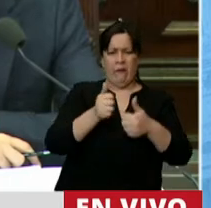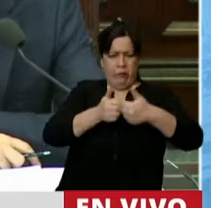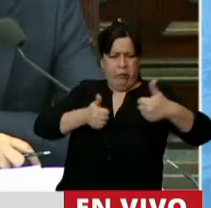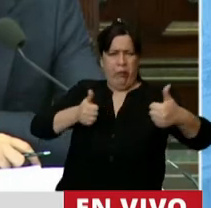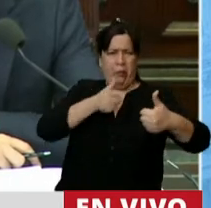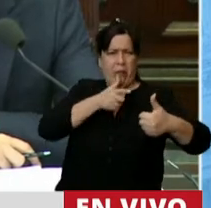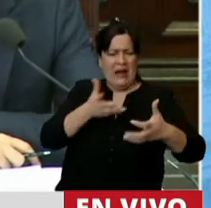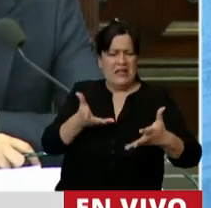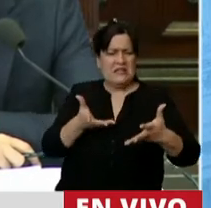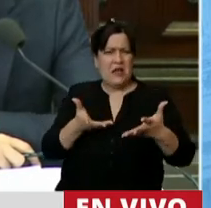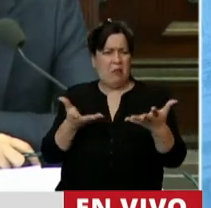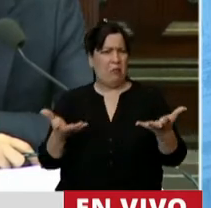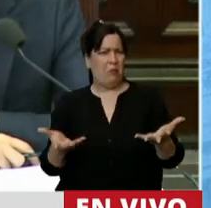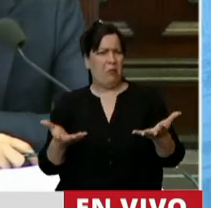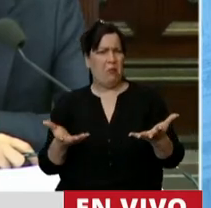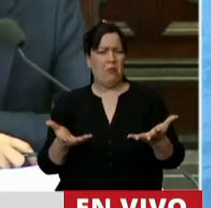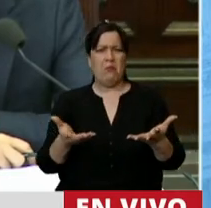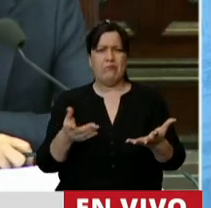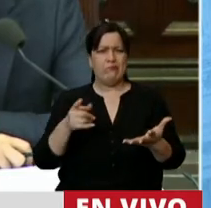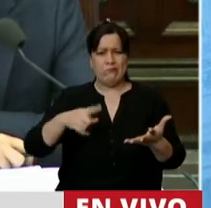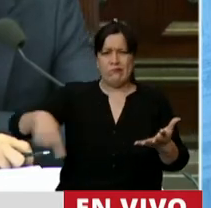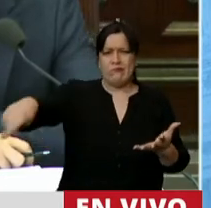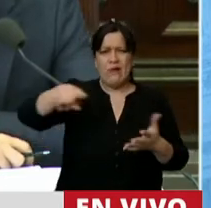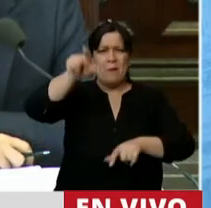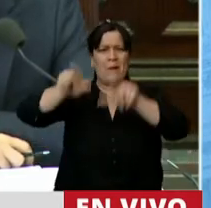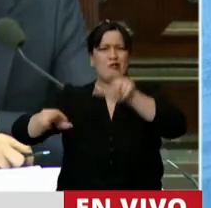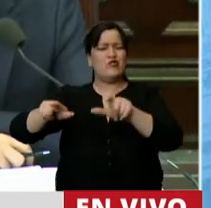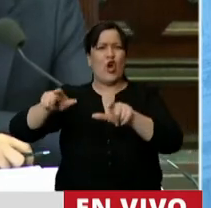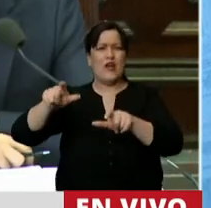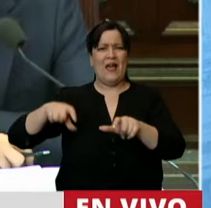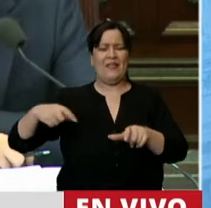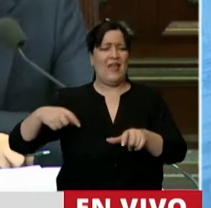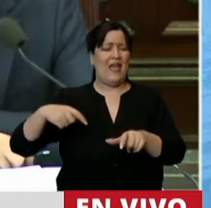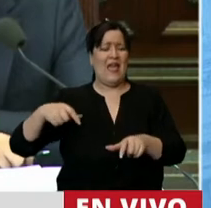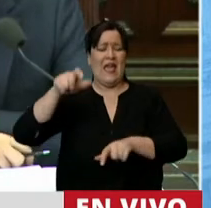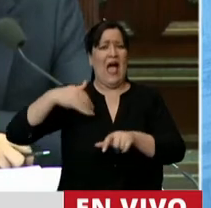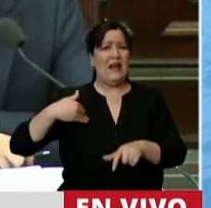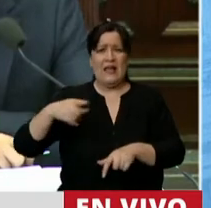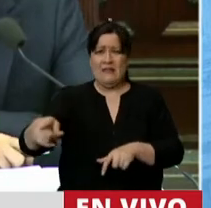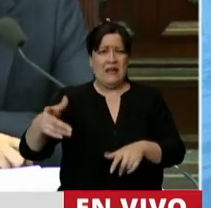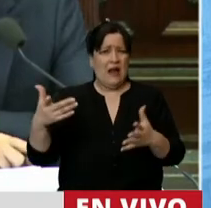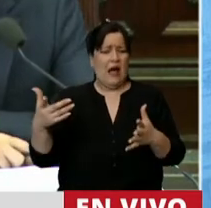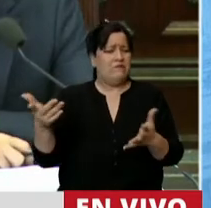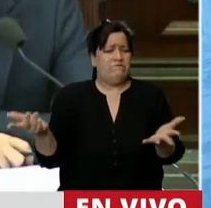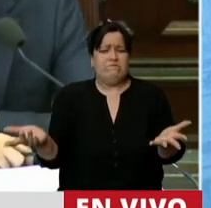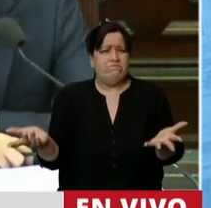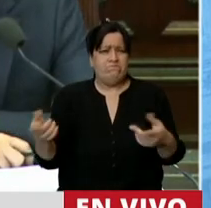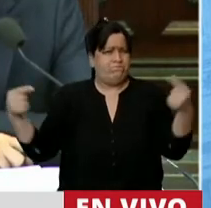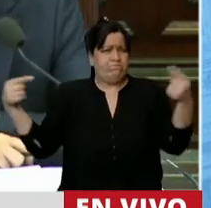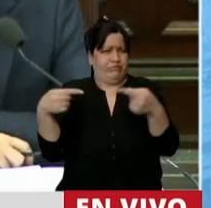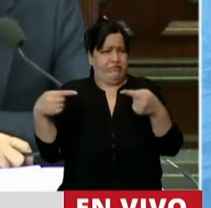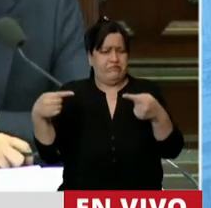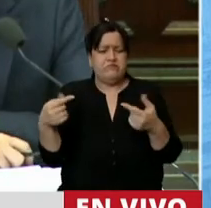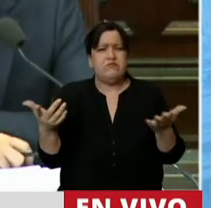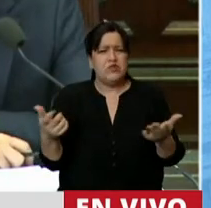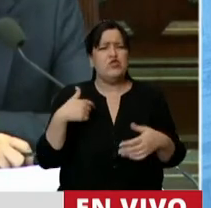está muy lejos de lo que están viviendo los argentinos. Pero lejísimo. Yo acabo de